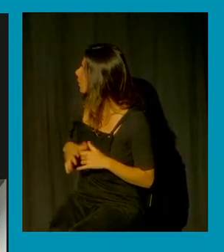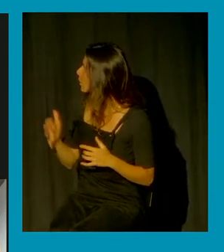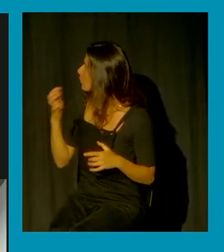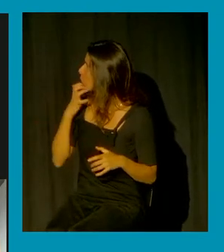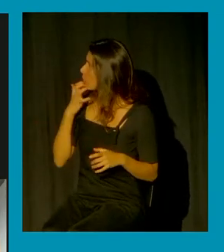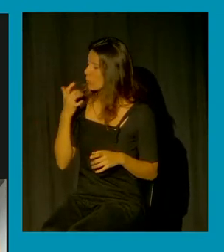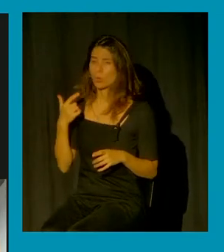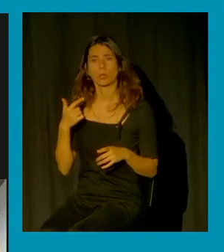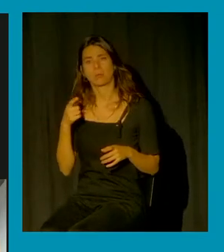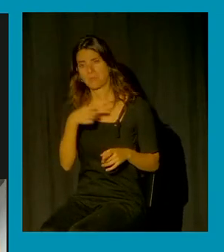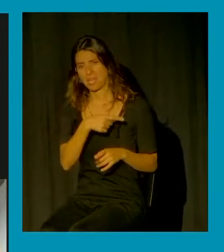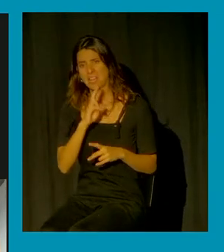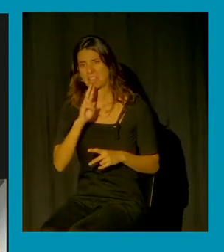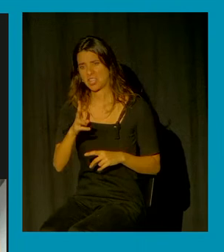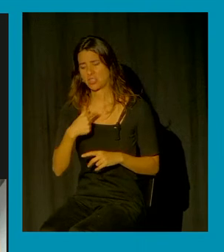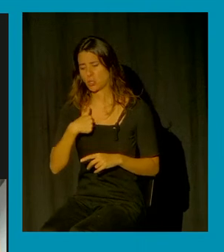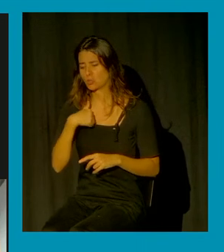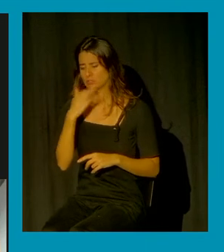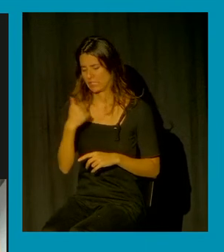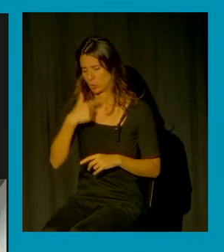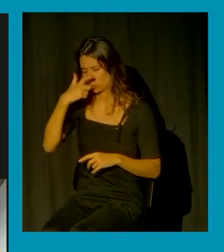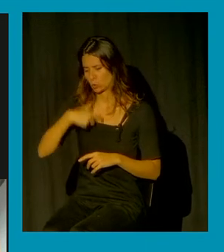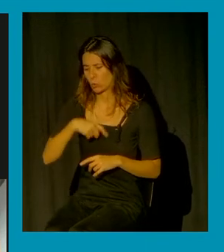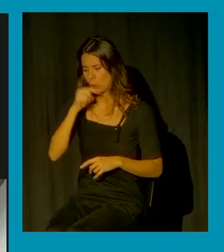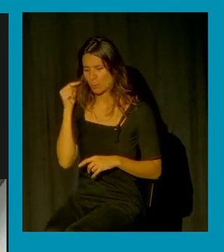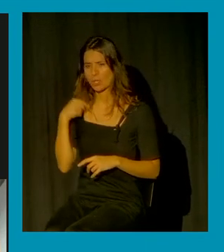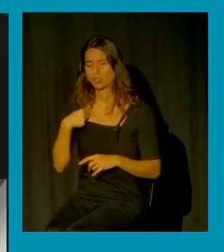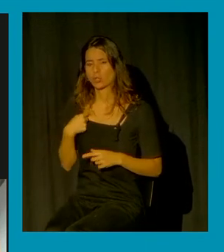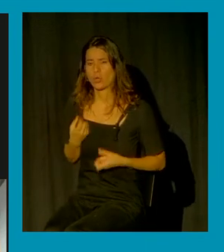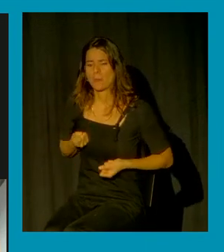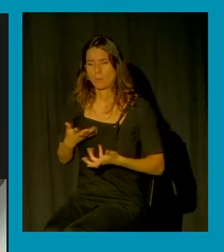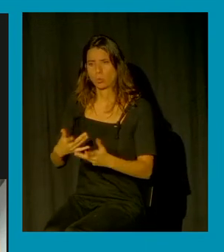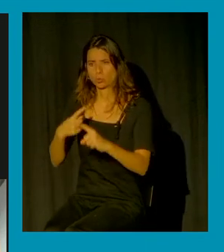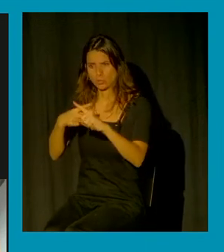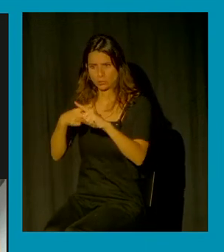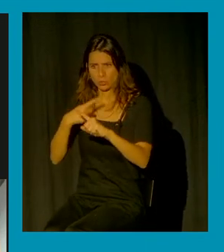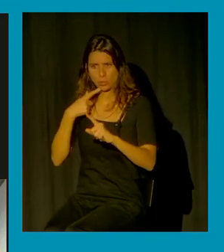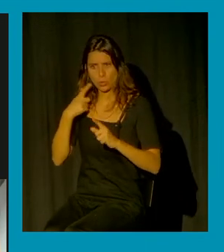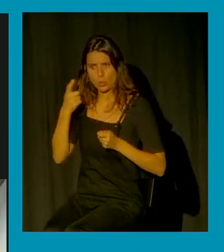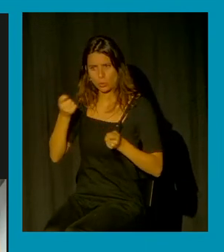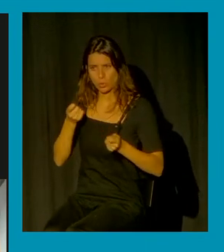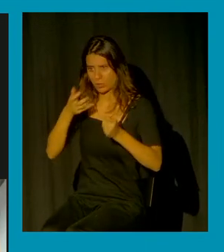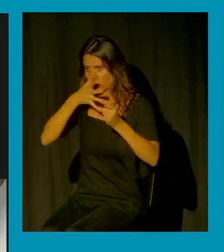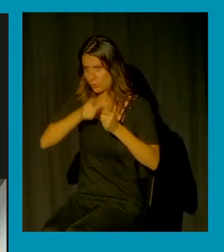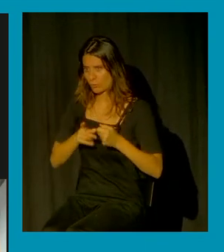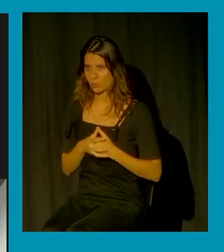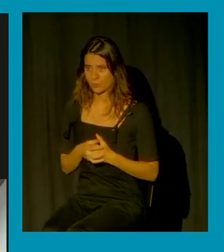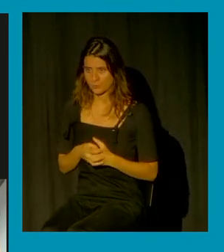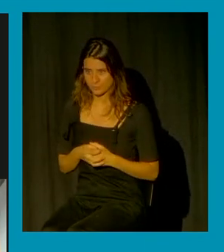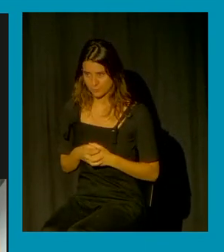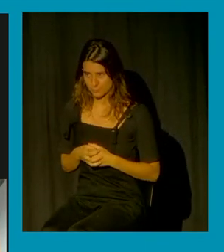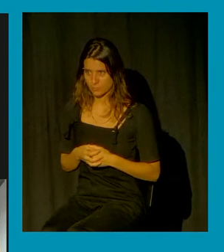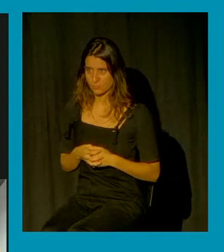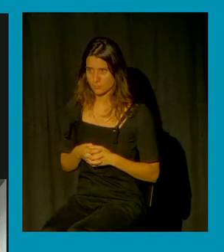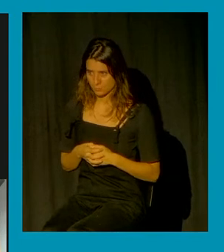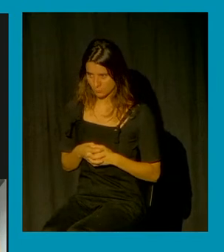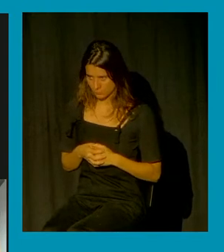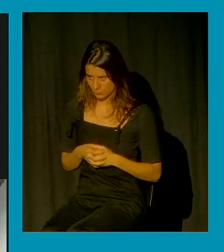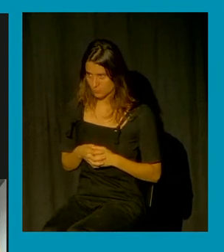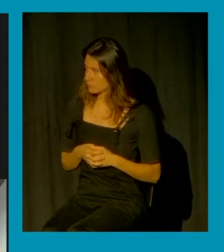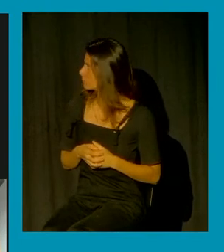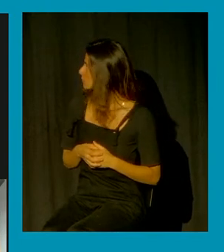ni postergar ¿no? por lo tanto vemos aquí como las representaciones y las construcciones del peligro sexual están operativas incluso para analizar